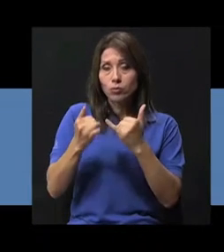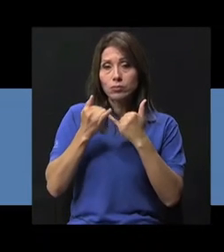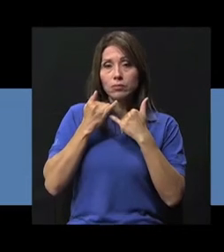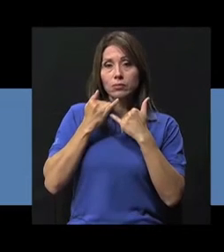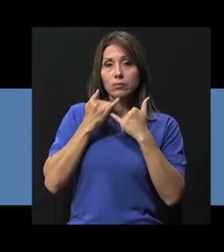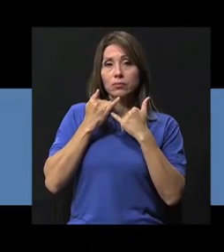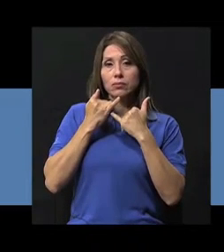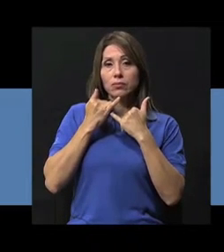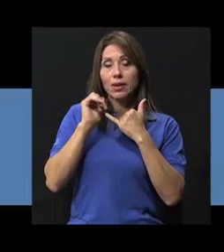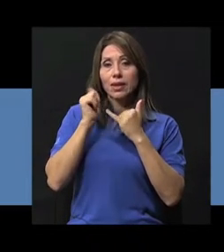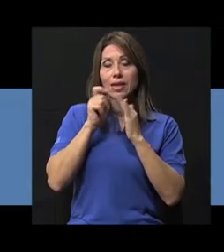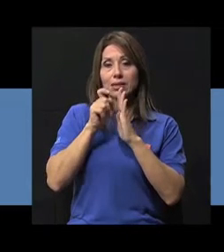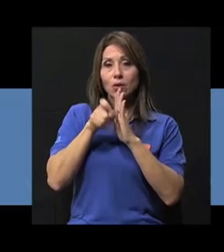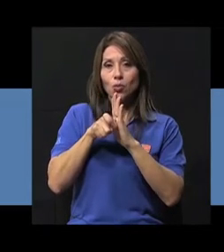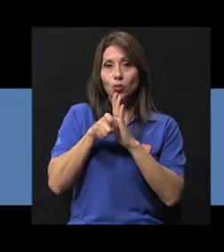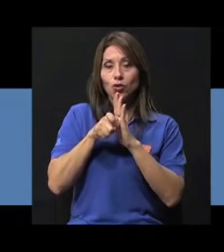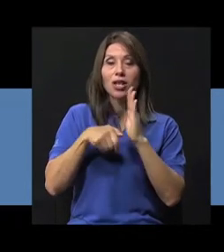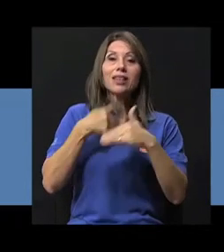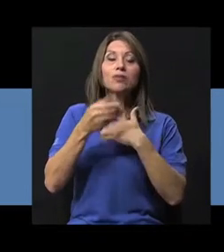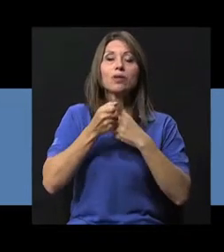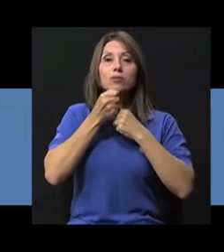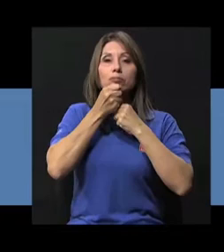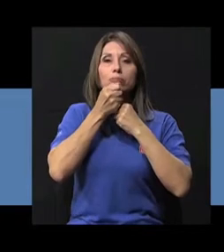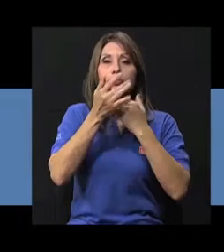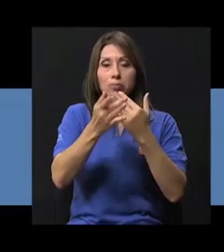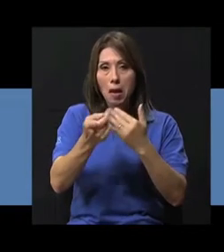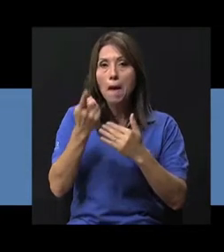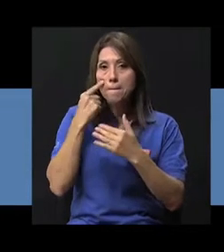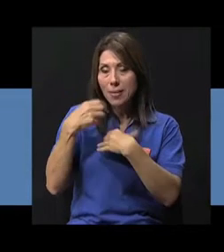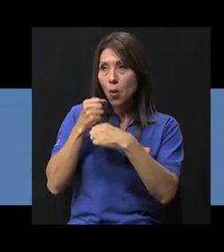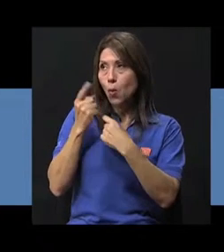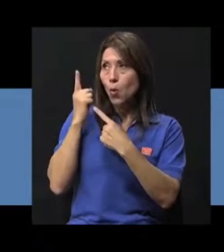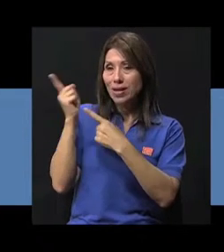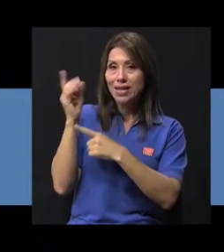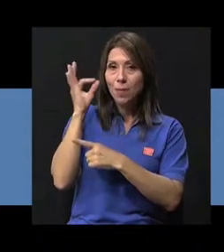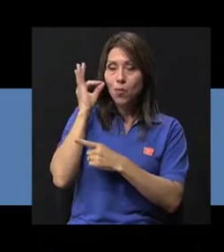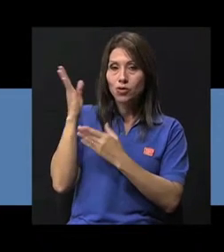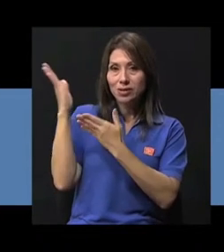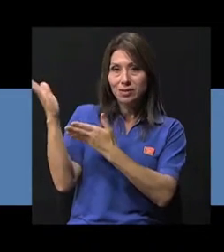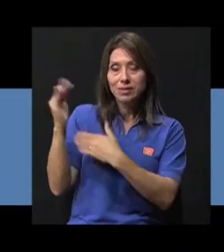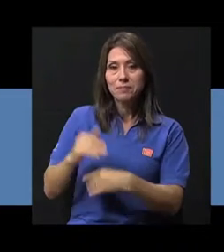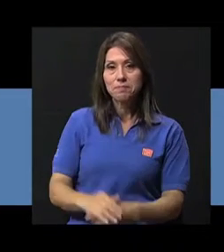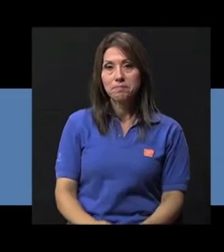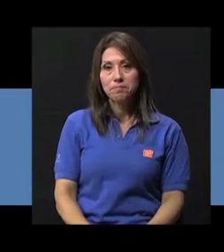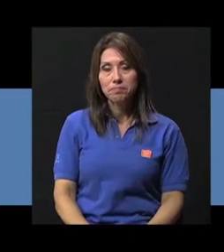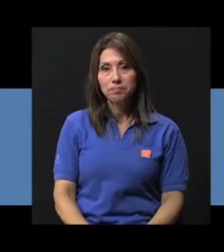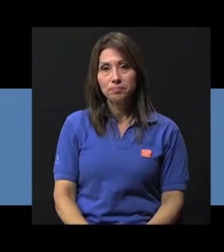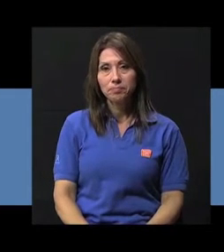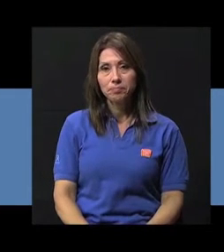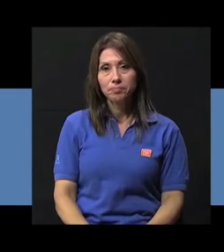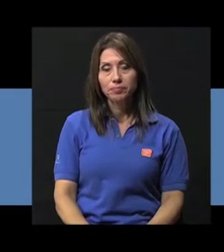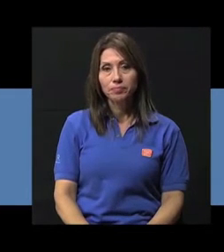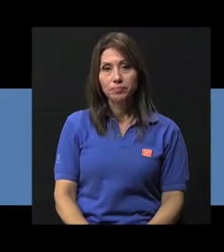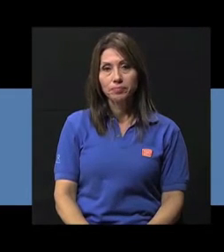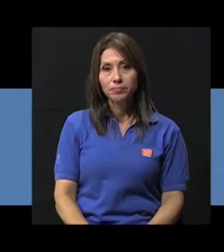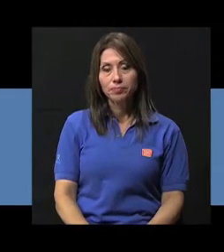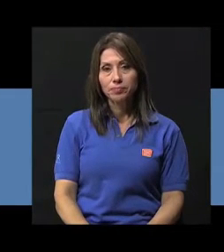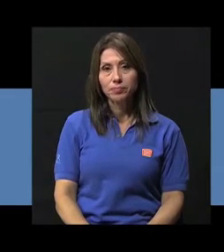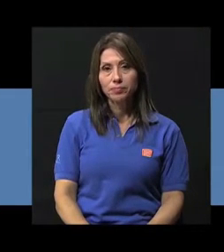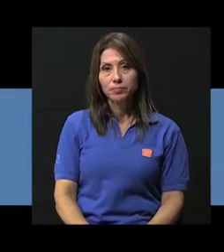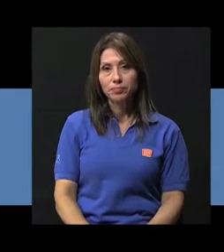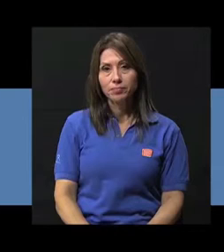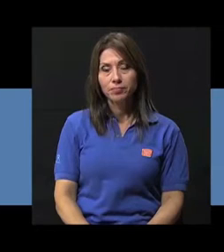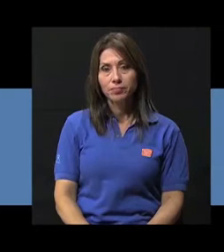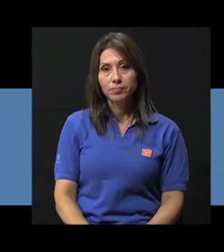segundos y ya puede botar el aire. Entonces, se hace de la siguiente forma. Entonces, se quita la tapa, se agita el inhalador, se